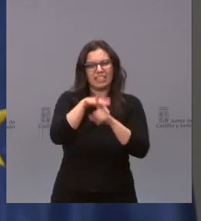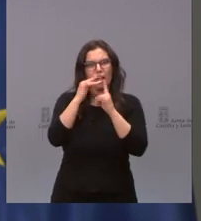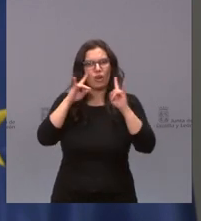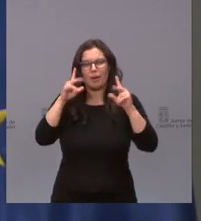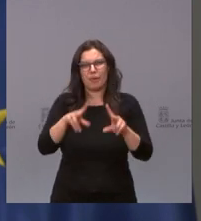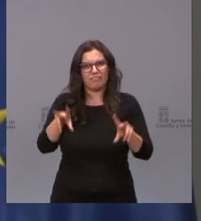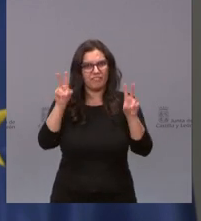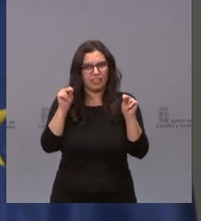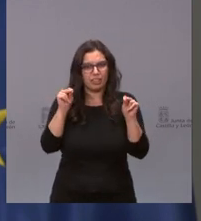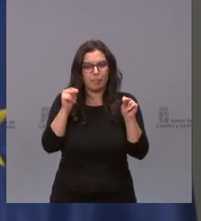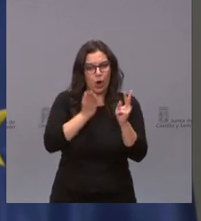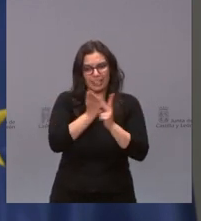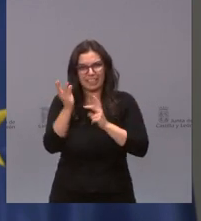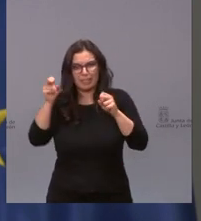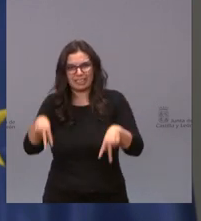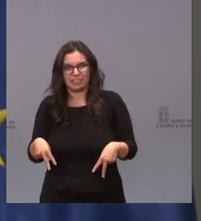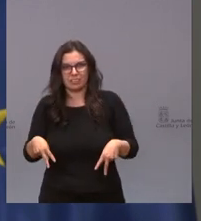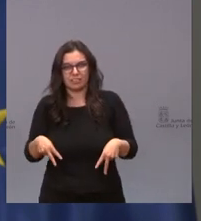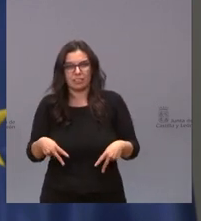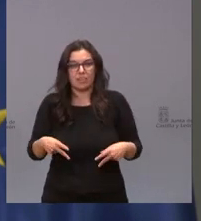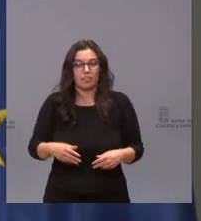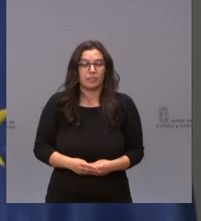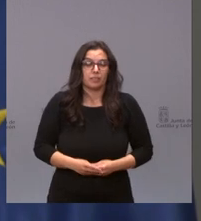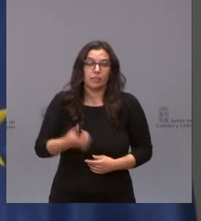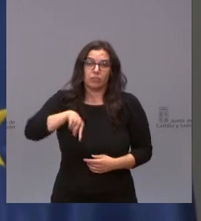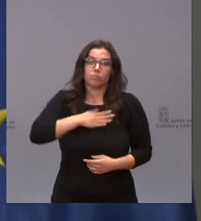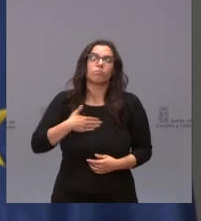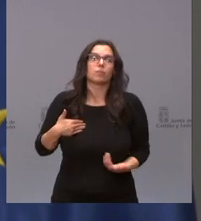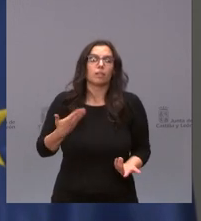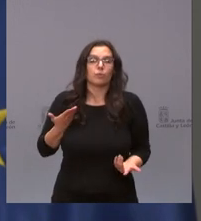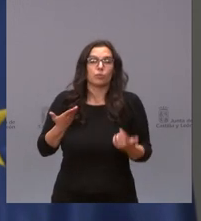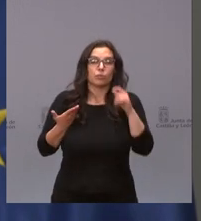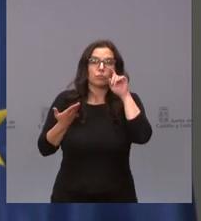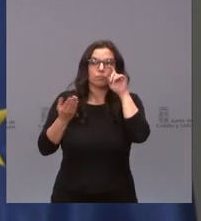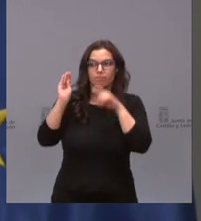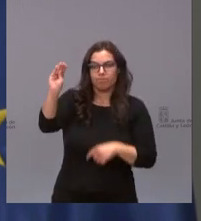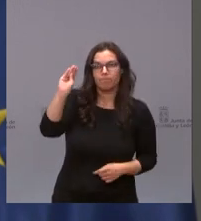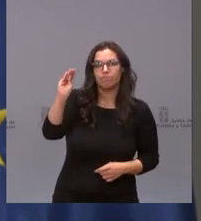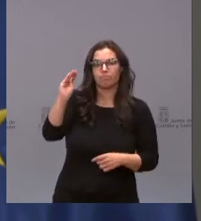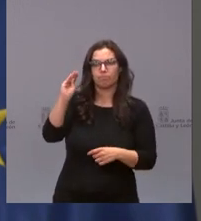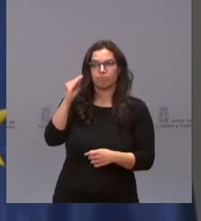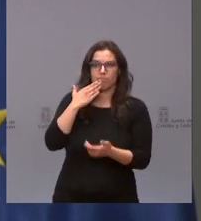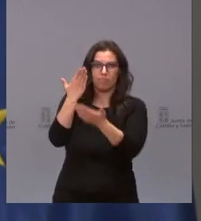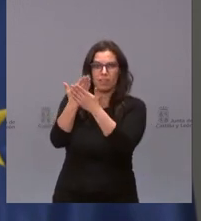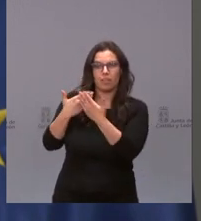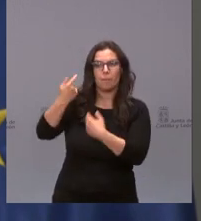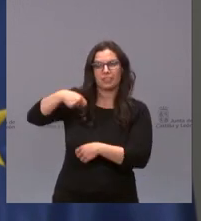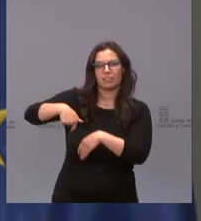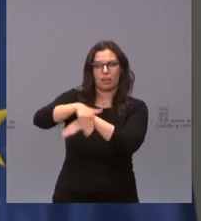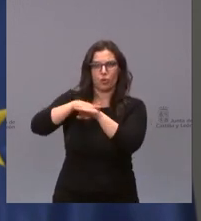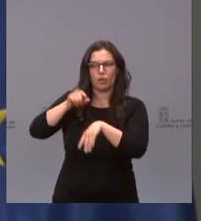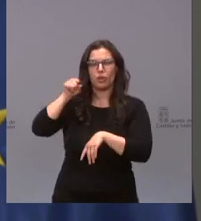ninguna alternativa. Queremos llamar al Gobierno y al presidente del Gobierno a tomar